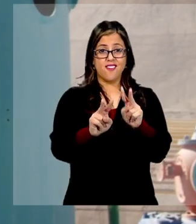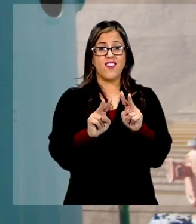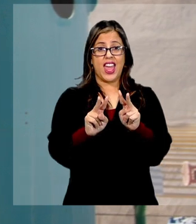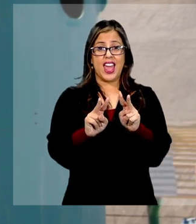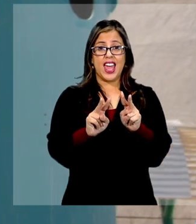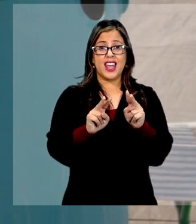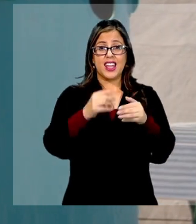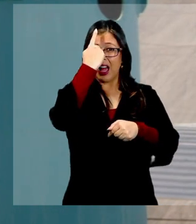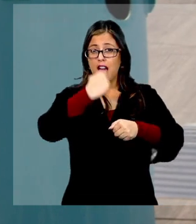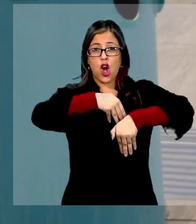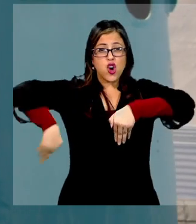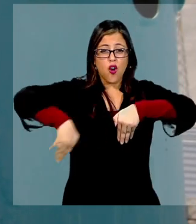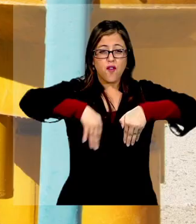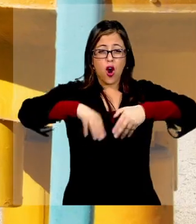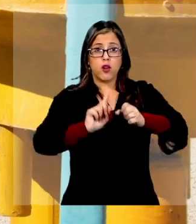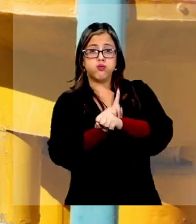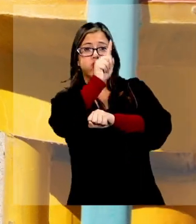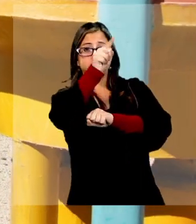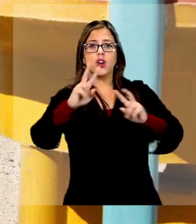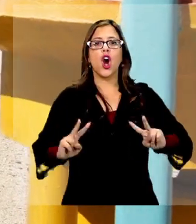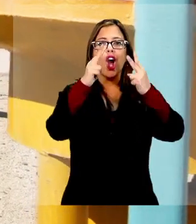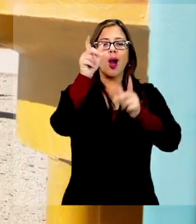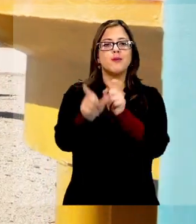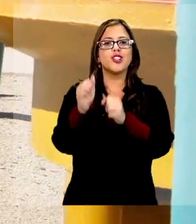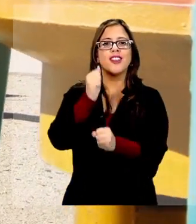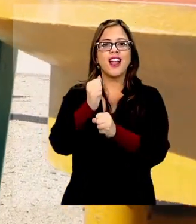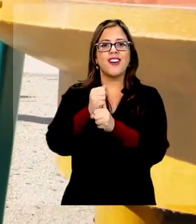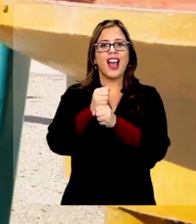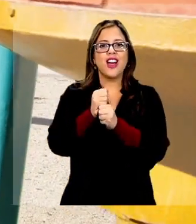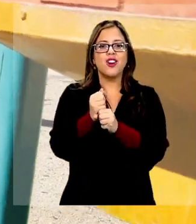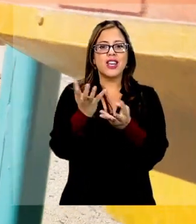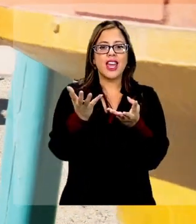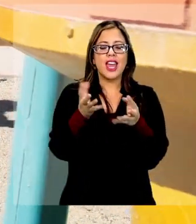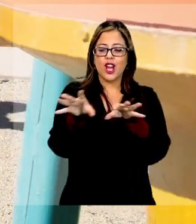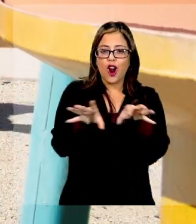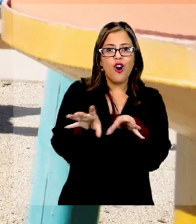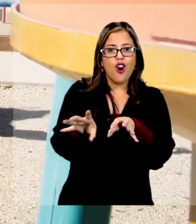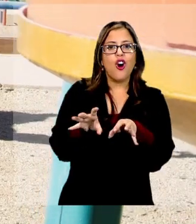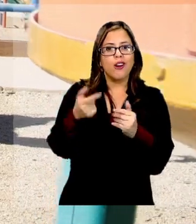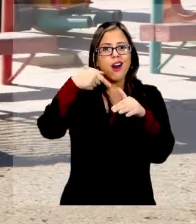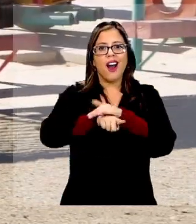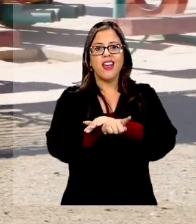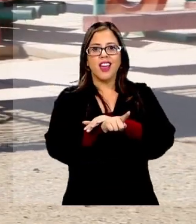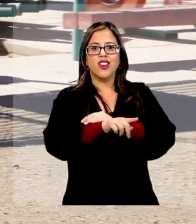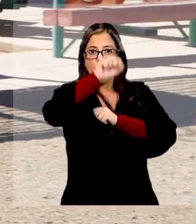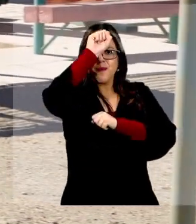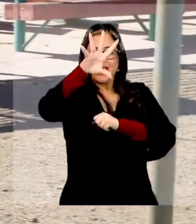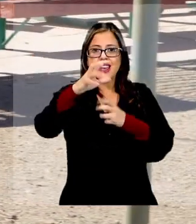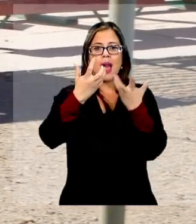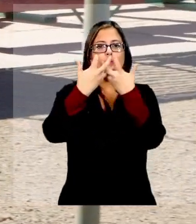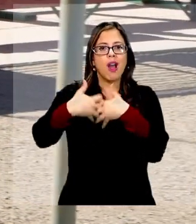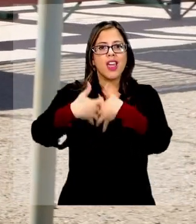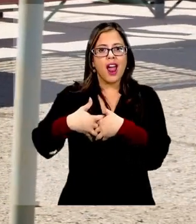ustedes ven, estos robots, estos cohetes, fueron construidos por los propios trabajadores con material de la mina, de la planta,